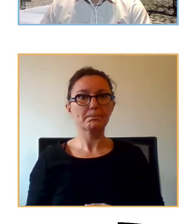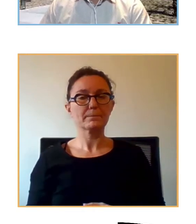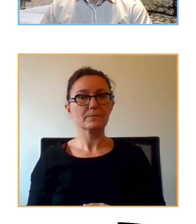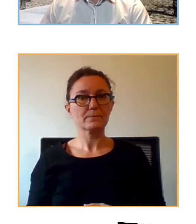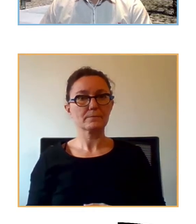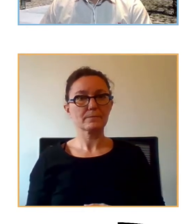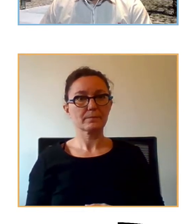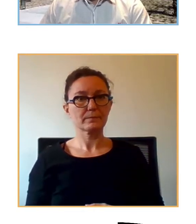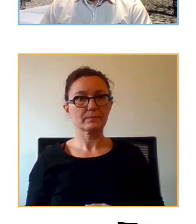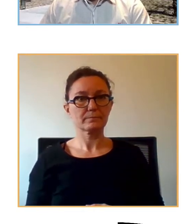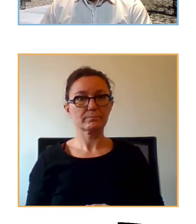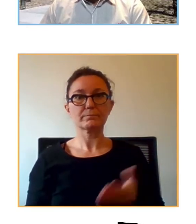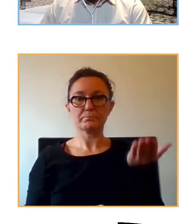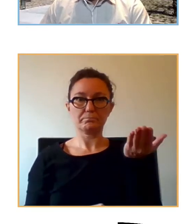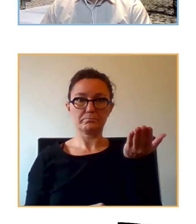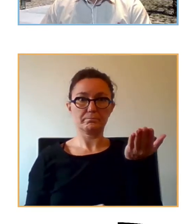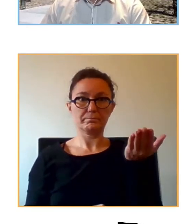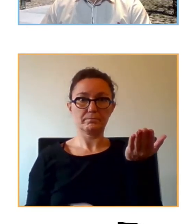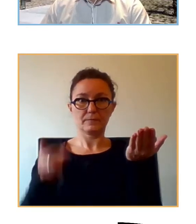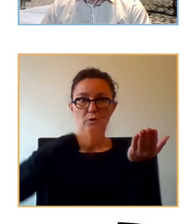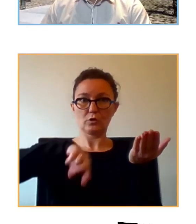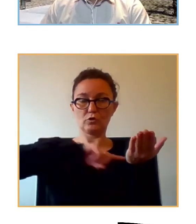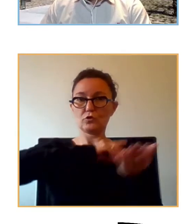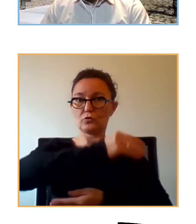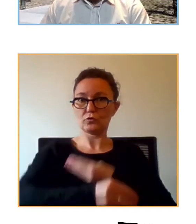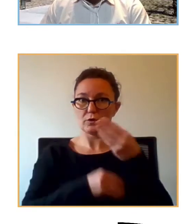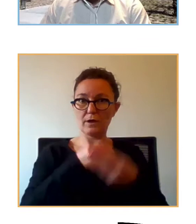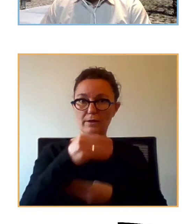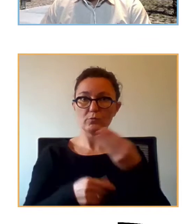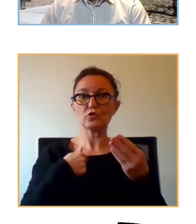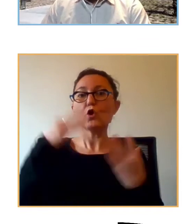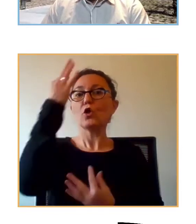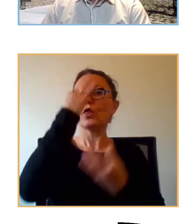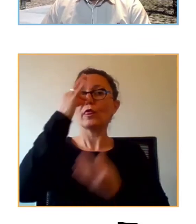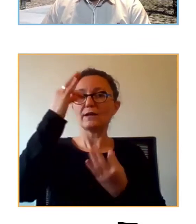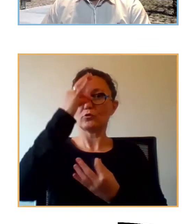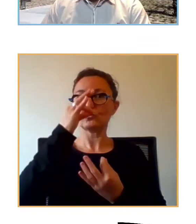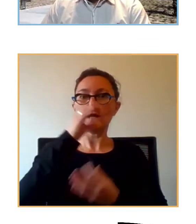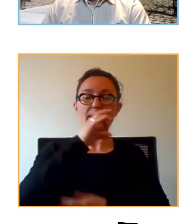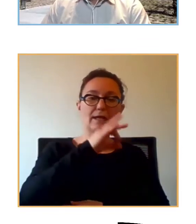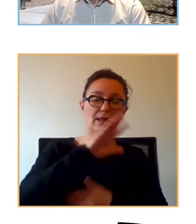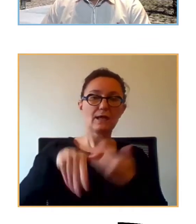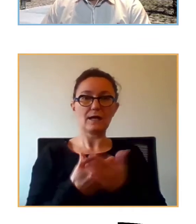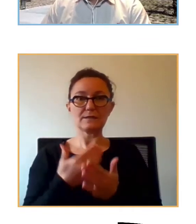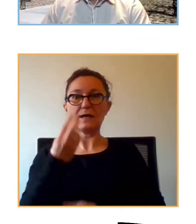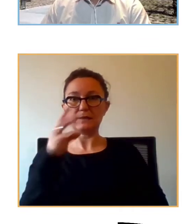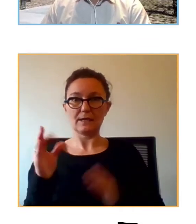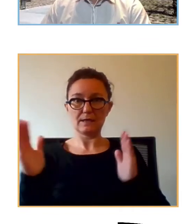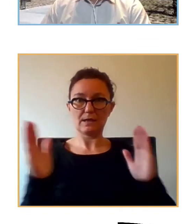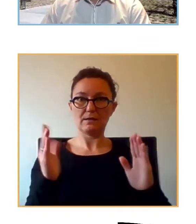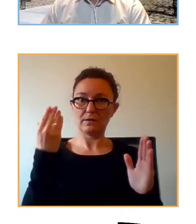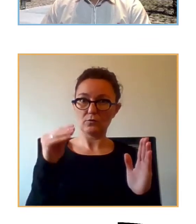bueno esto es lo que nosotros realizamos he cogido datos de los 15 a los 30 años los jóvenes